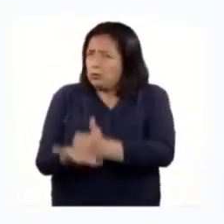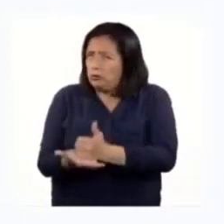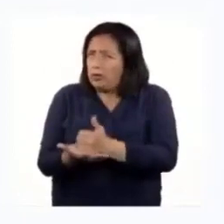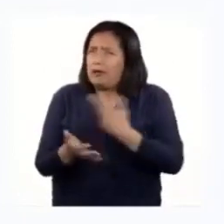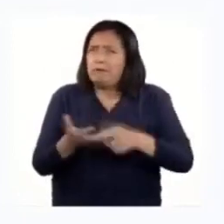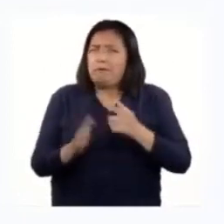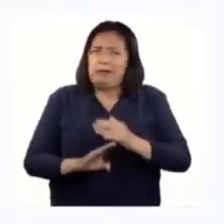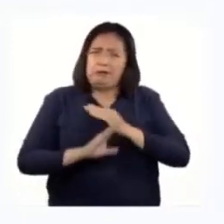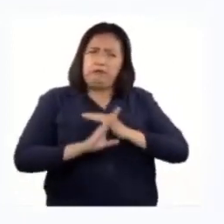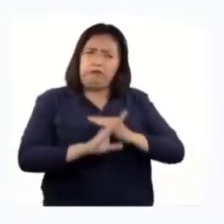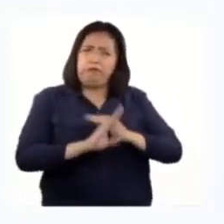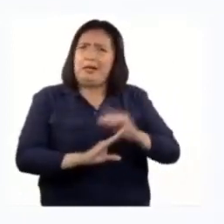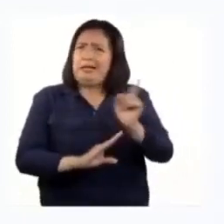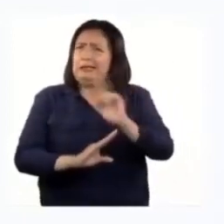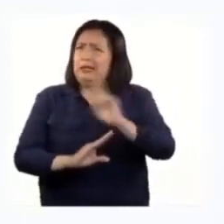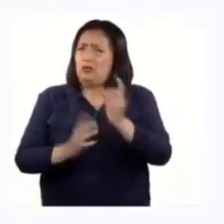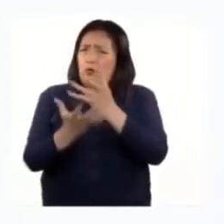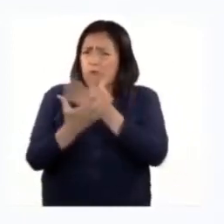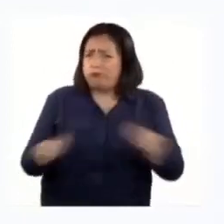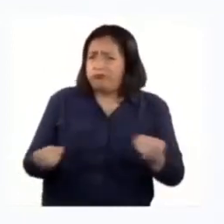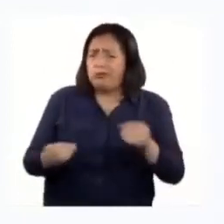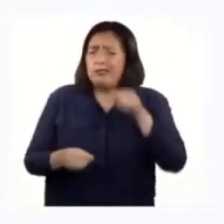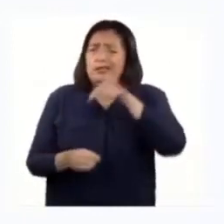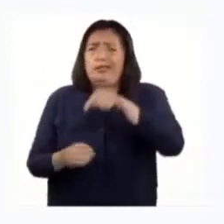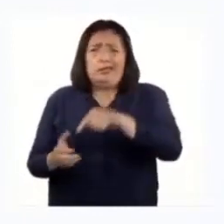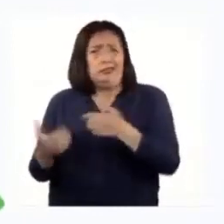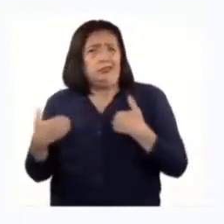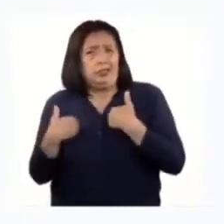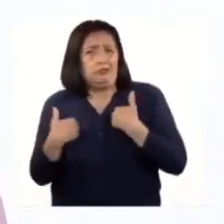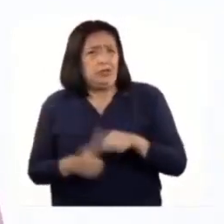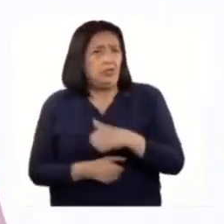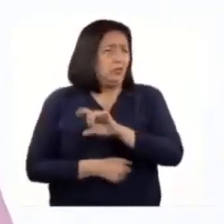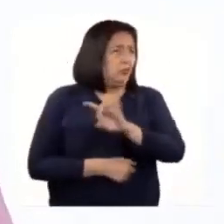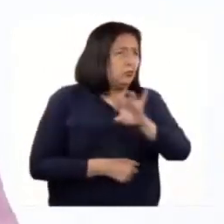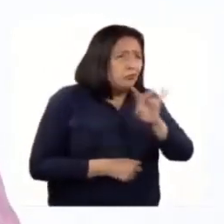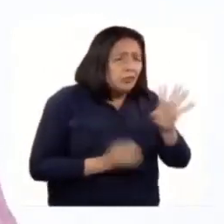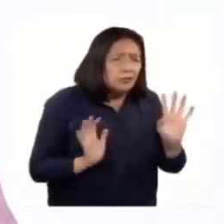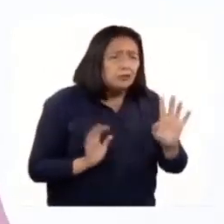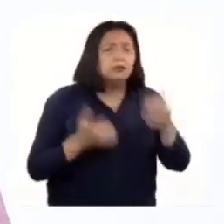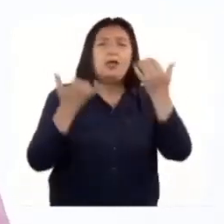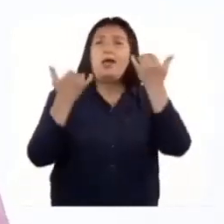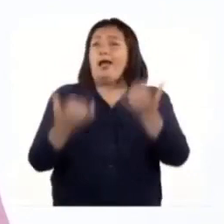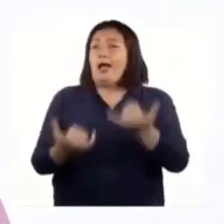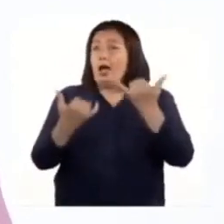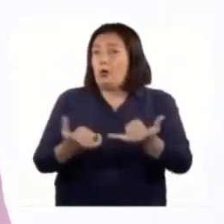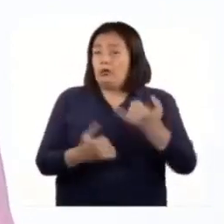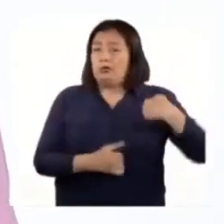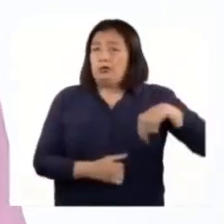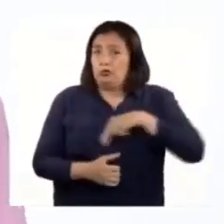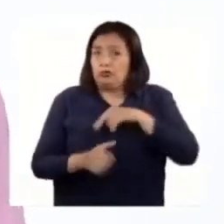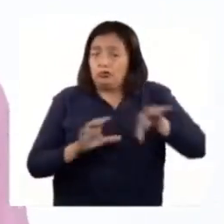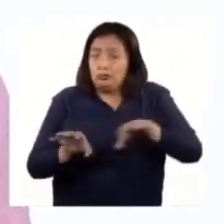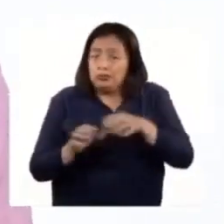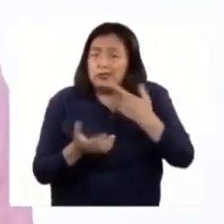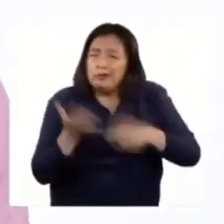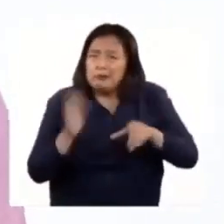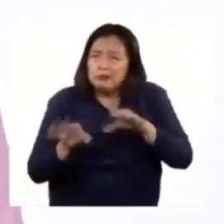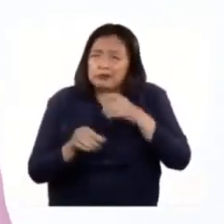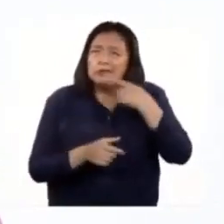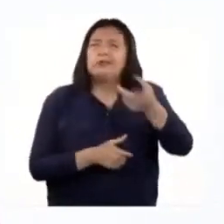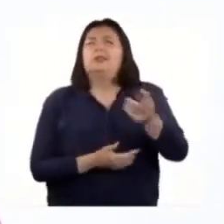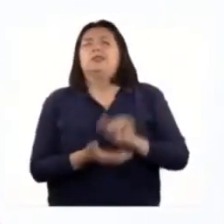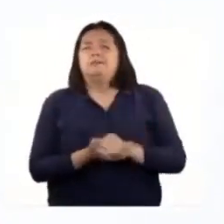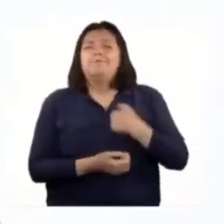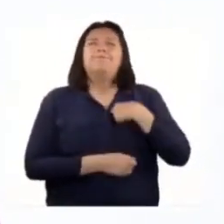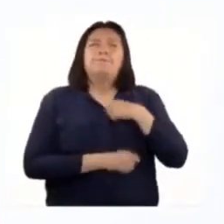para combatir la extinción de esta y otras especies? Durante la actividad de hoy, iremos respondiendo estas